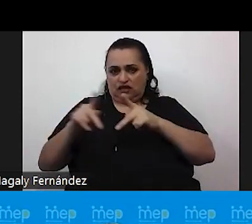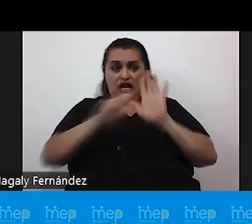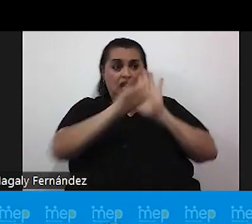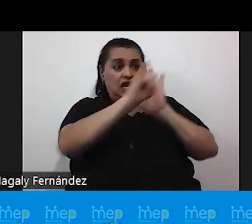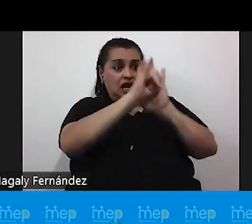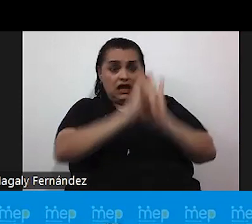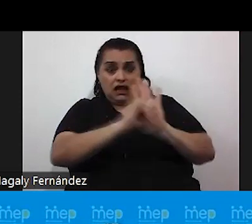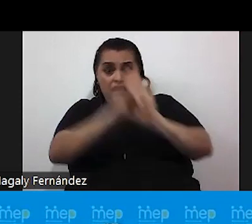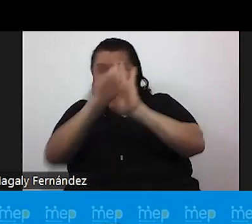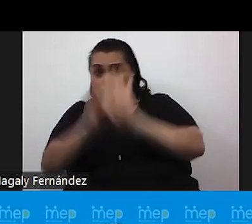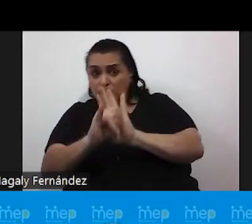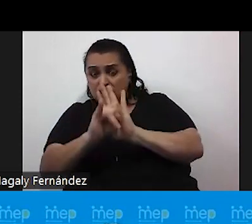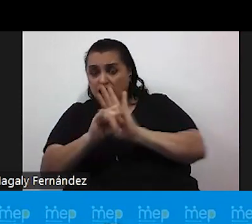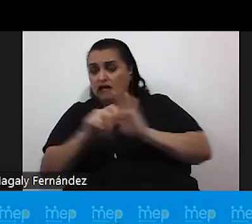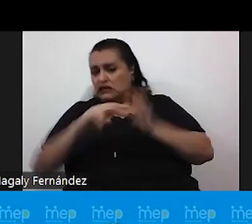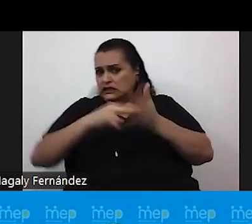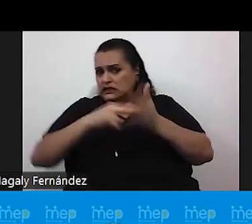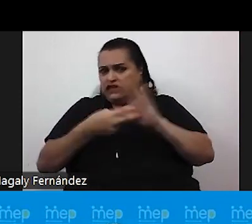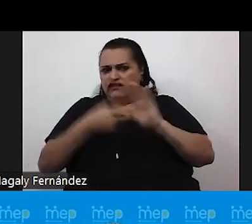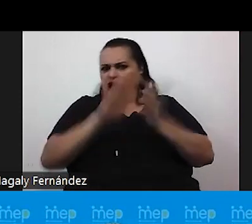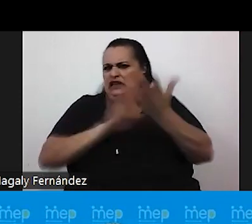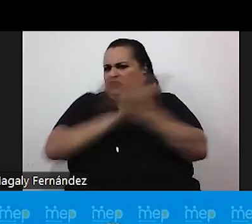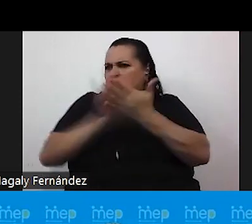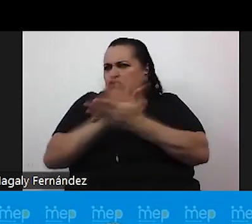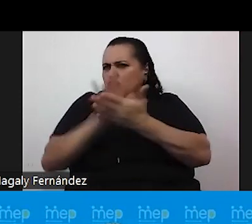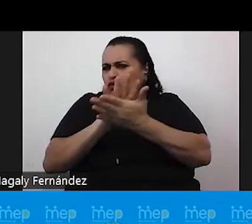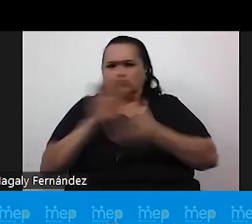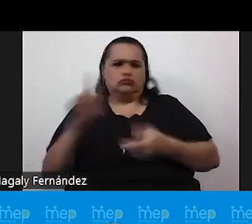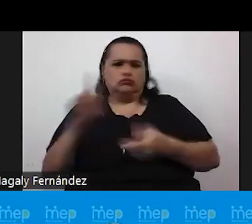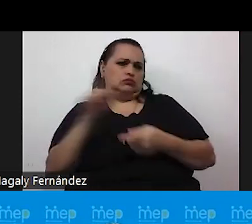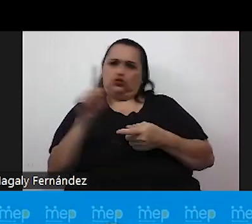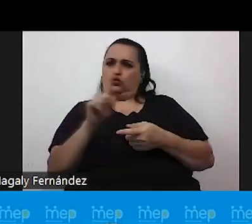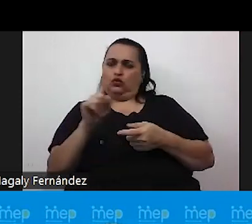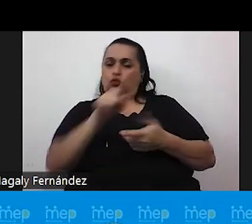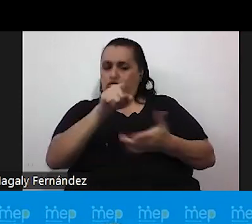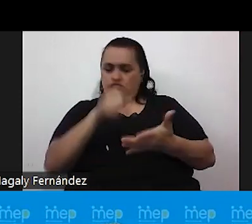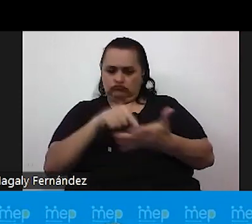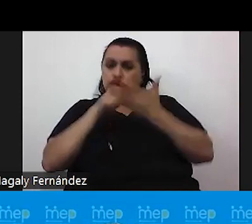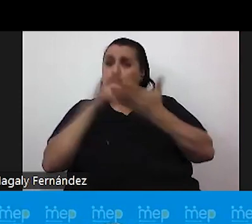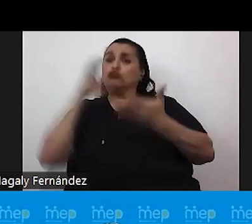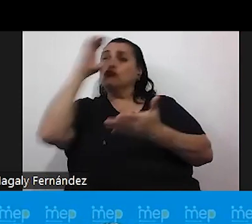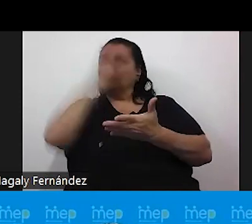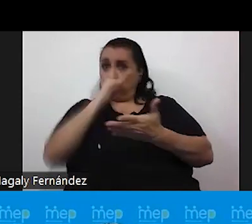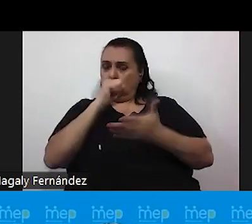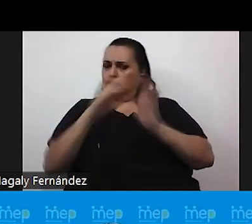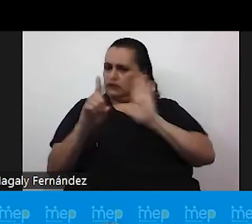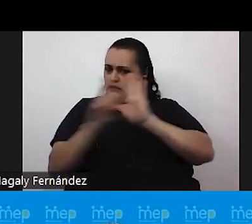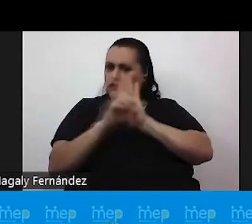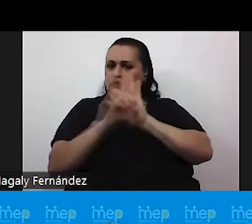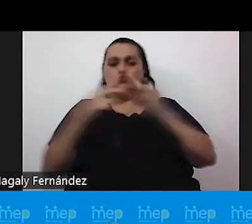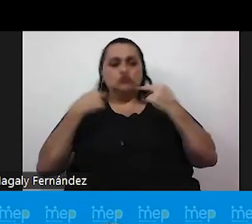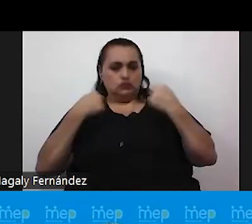refiere a una patología o un trastorno sino que son reconocidas a nivel de derechos humanos